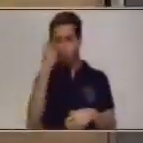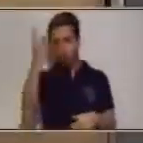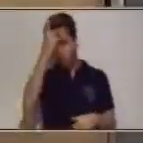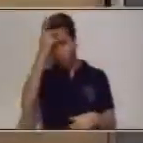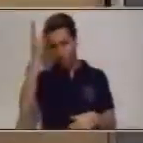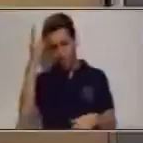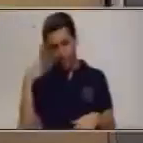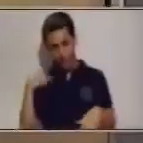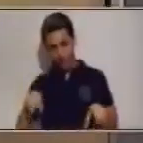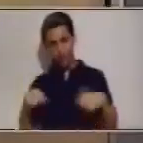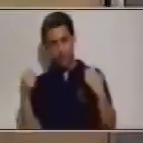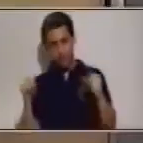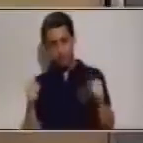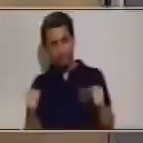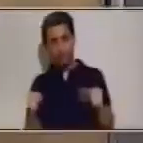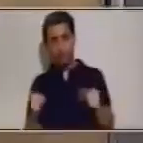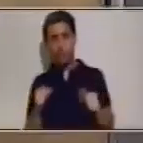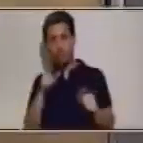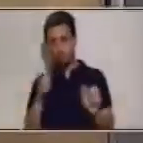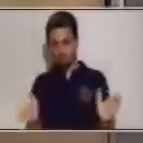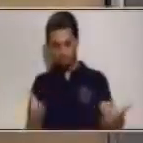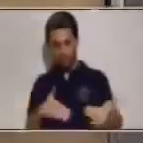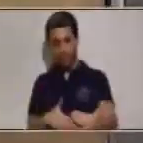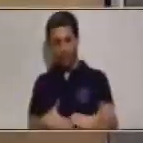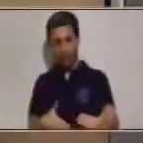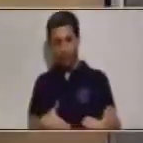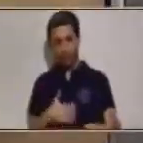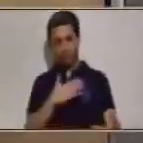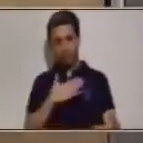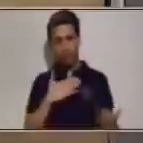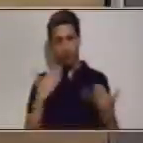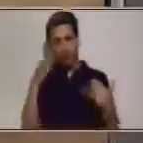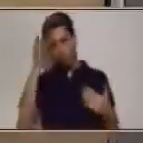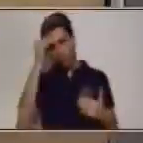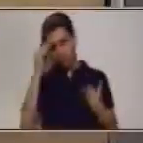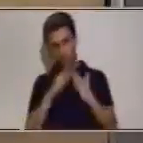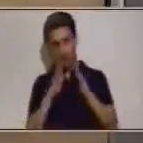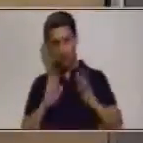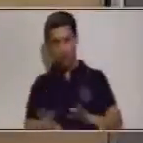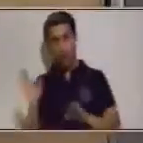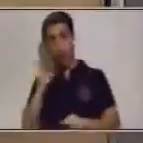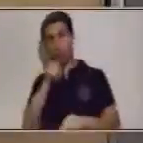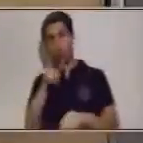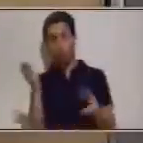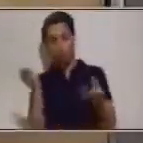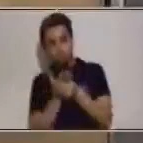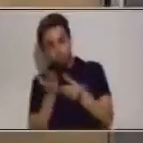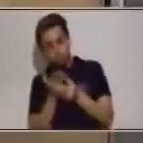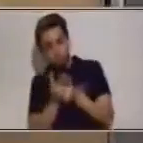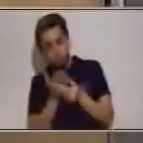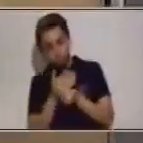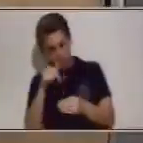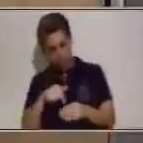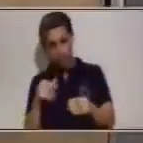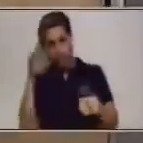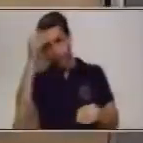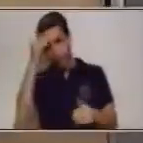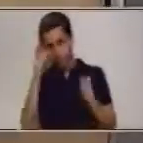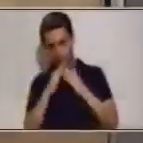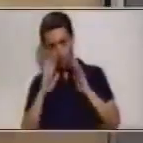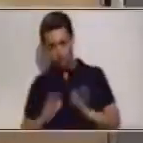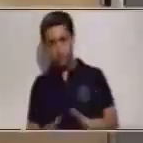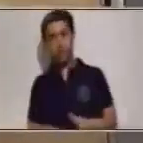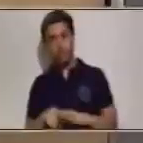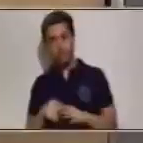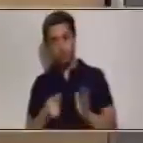realizado para en tu buzón o en tu portafolio para que tú los tengas presentes en cualquier momento